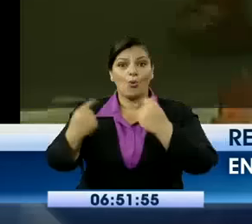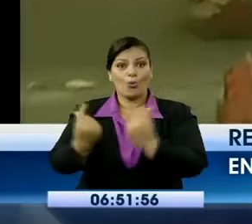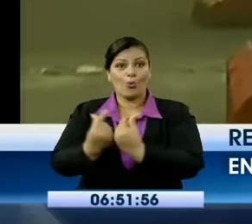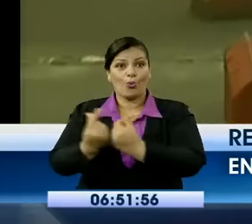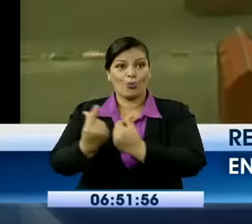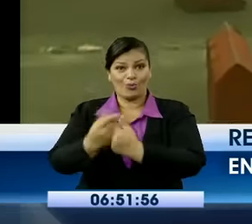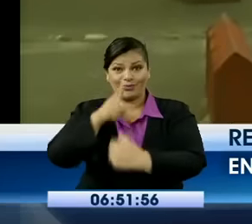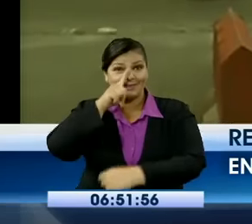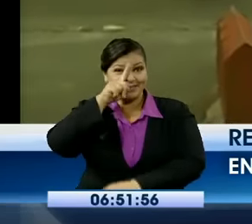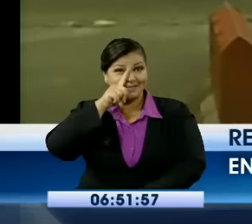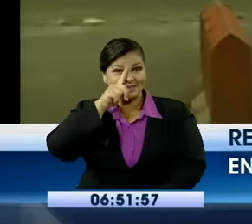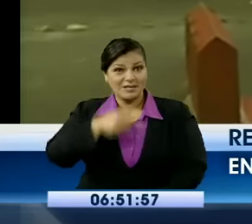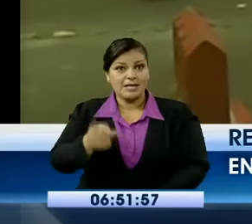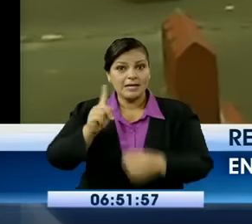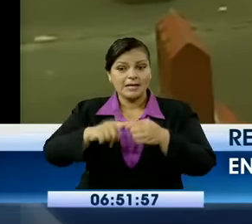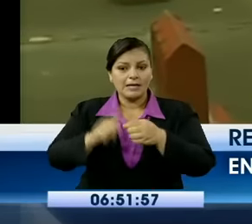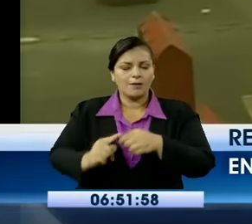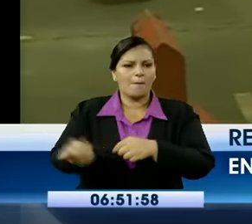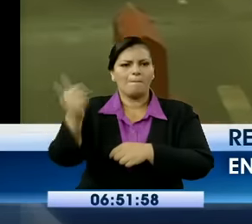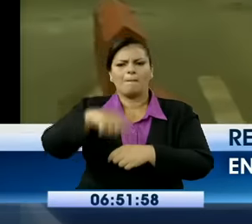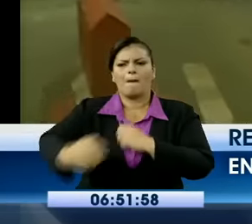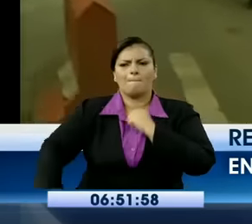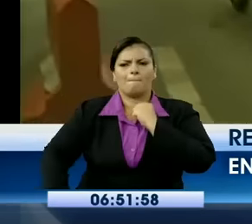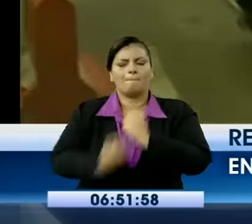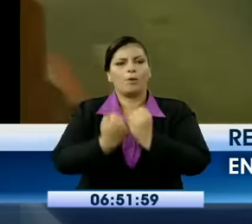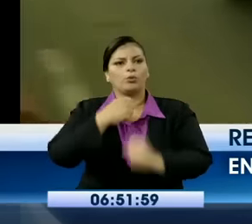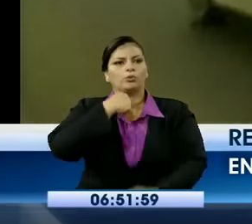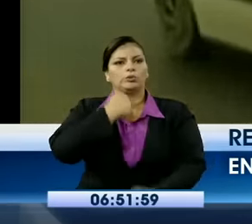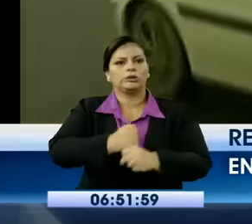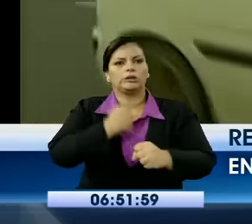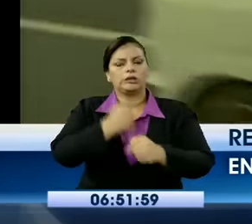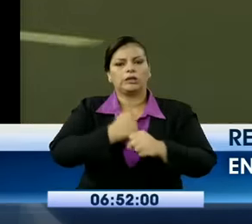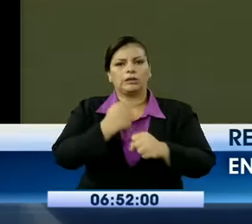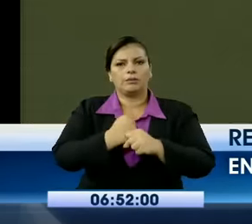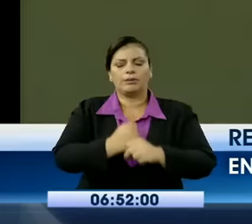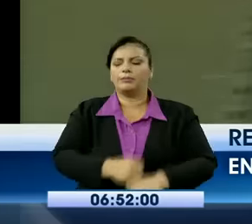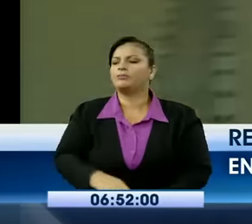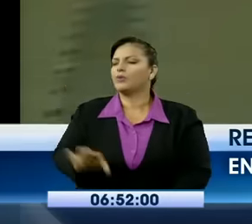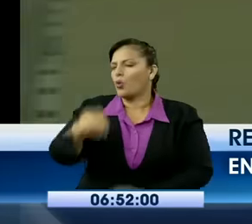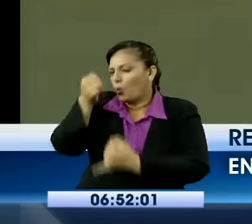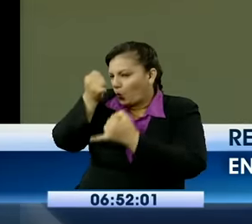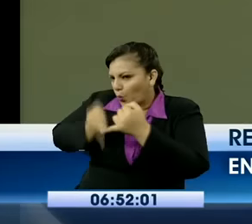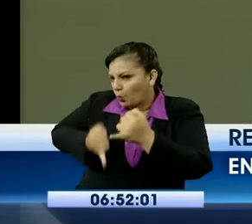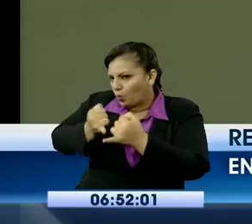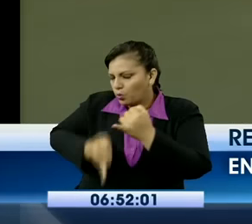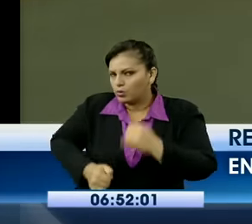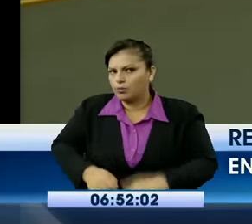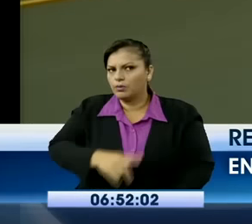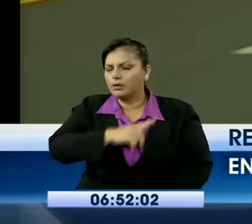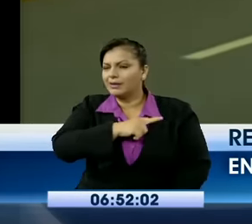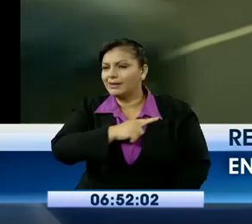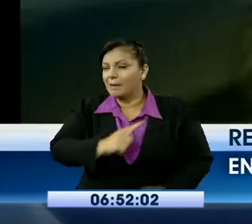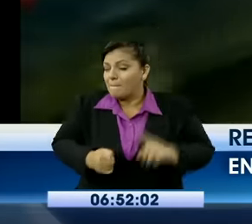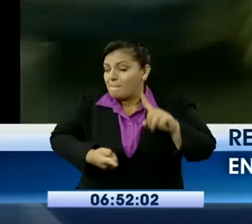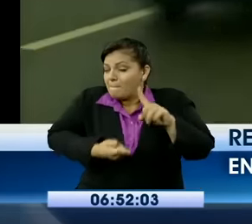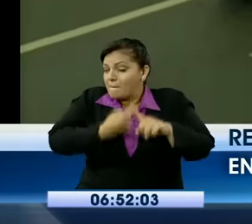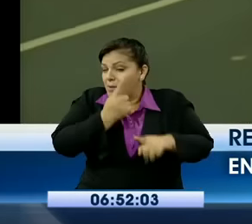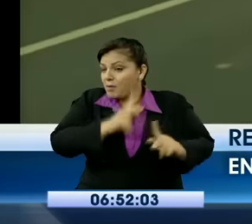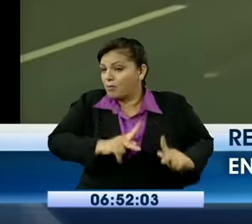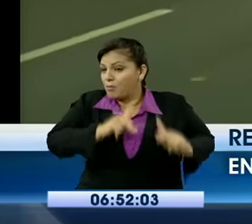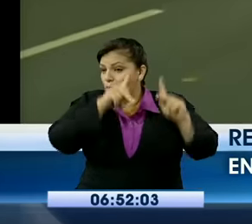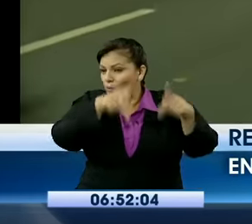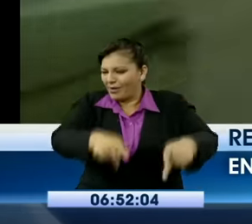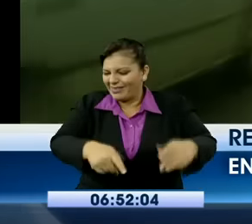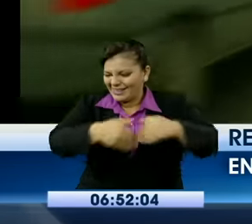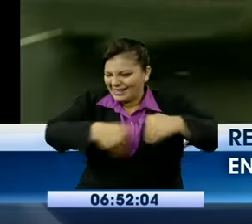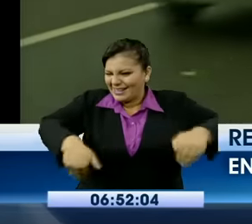trabajos. Ya para terminar, ¿de qué manera se realizarán los trabajos en el primer puente, viniendo de la 25 de julio, que lo conduce a uno de la